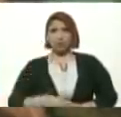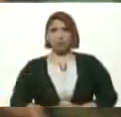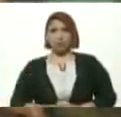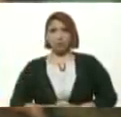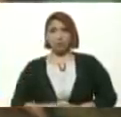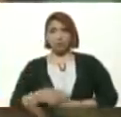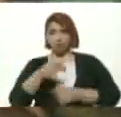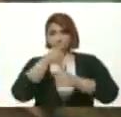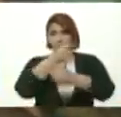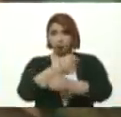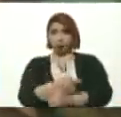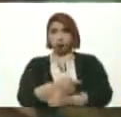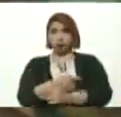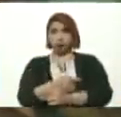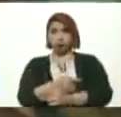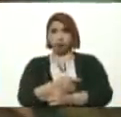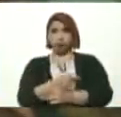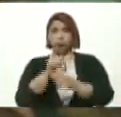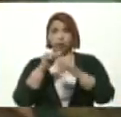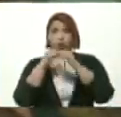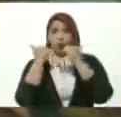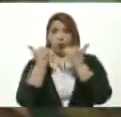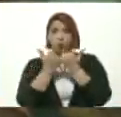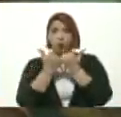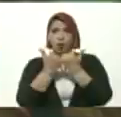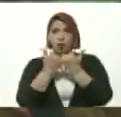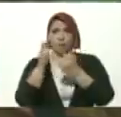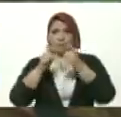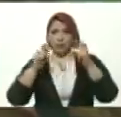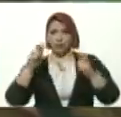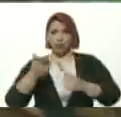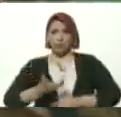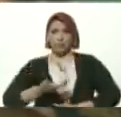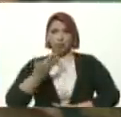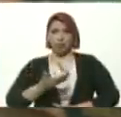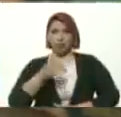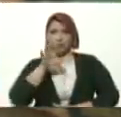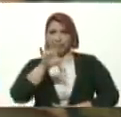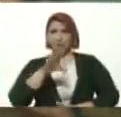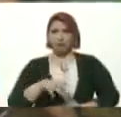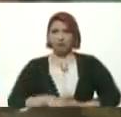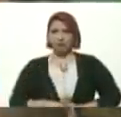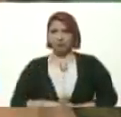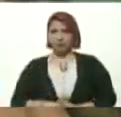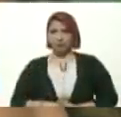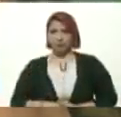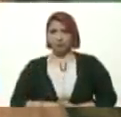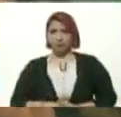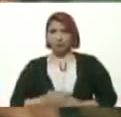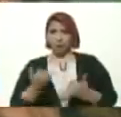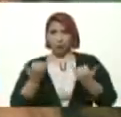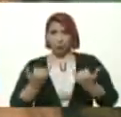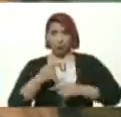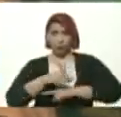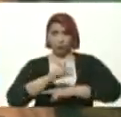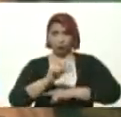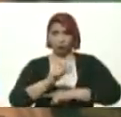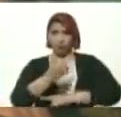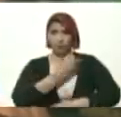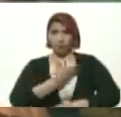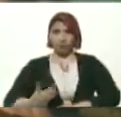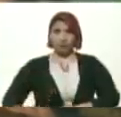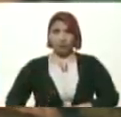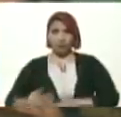sus De sus Aulas Figuras Importantísimas Del país En este preciso Momento Presidente De manera